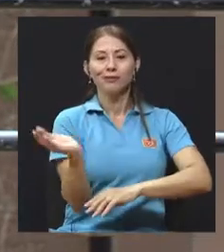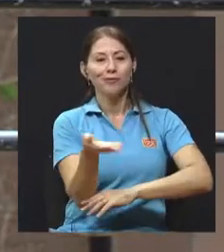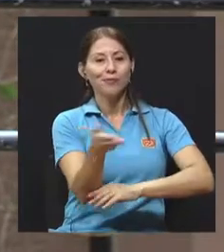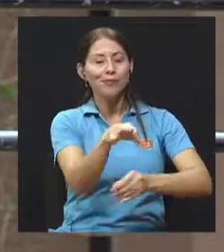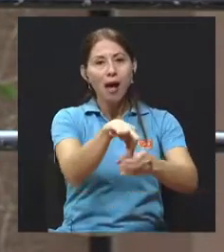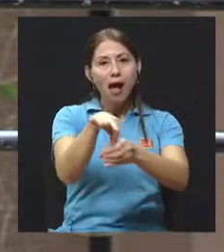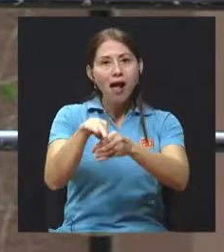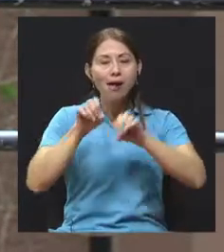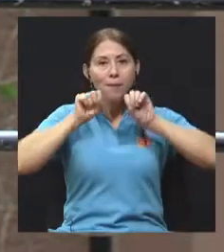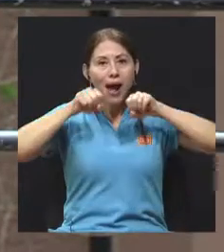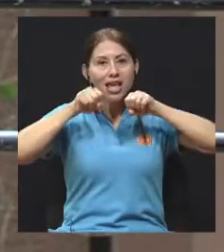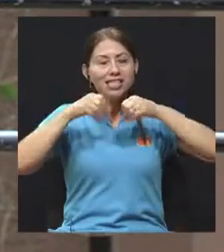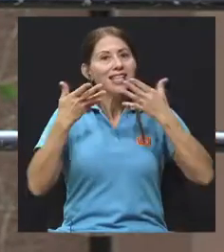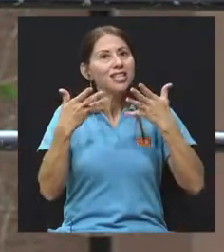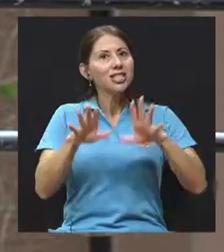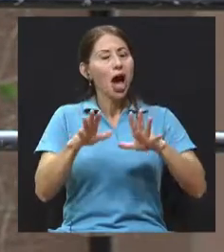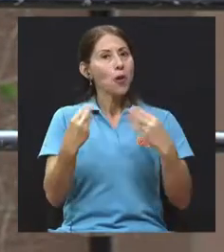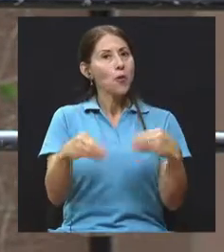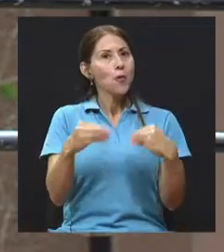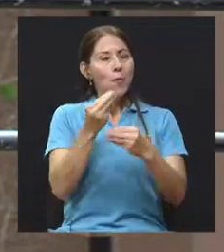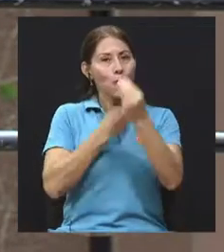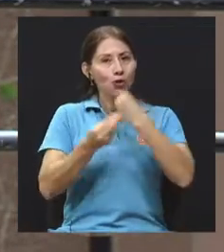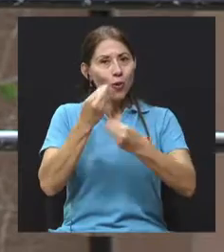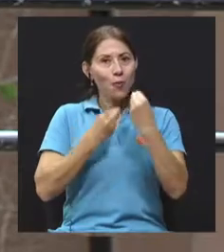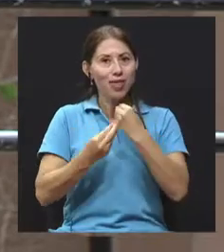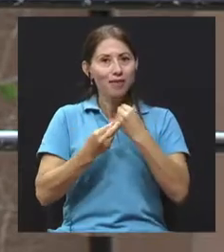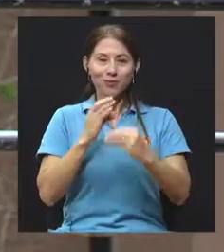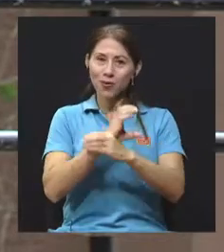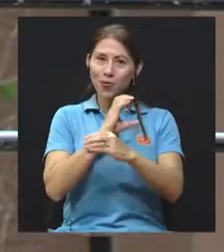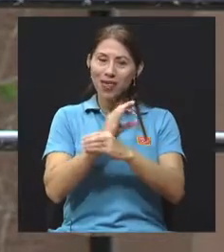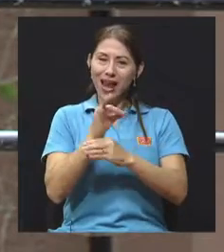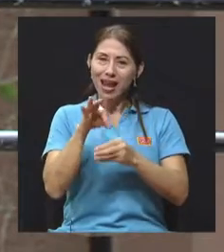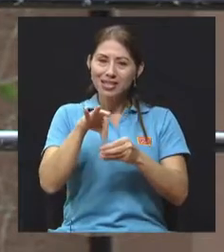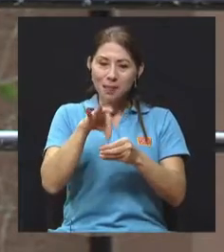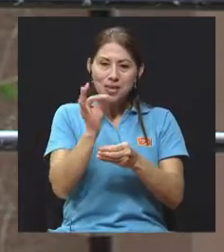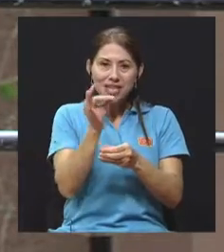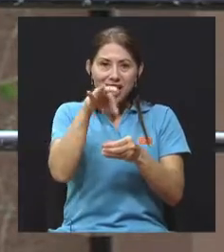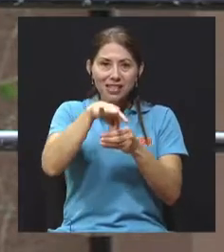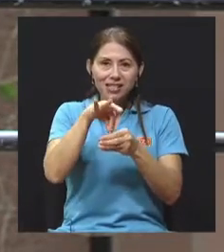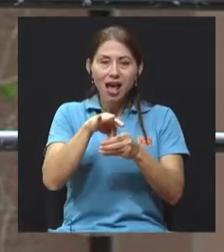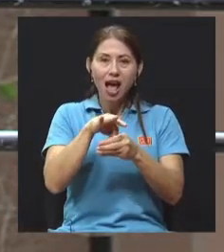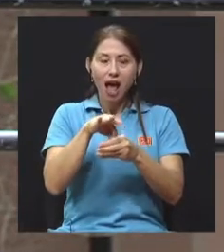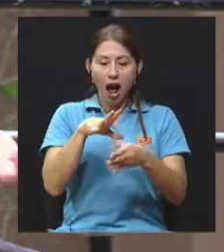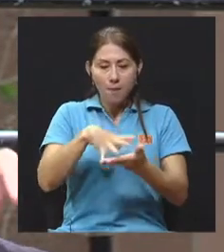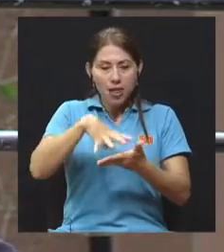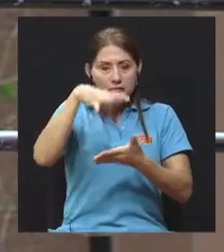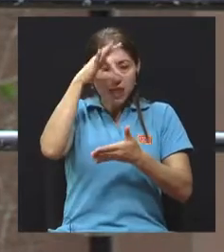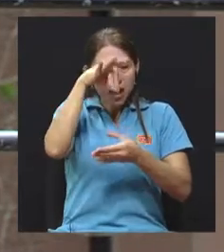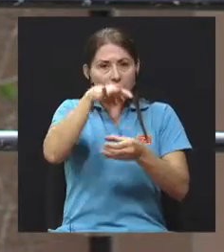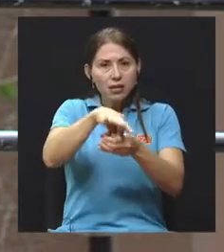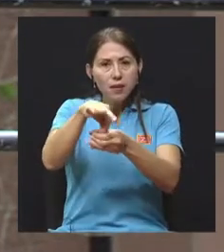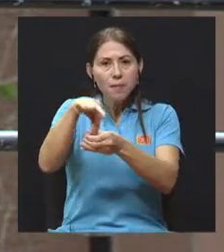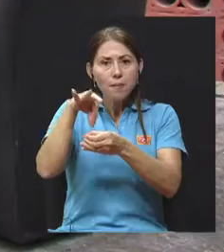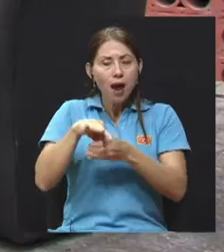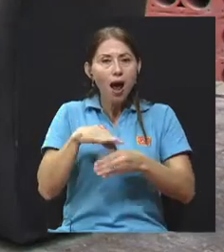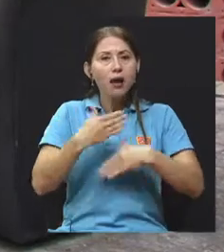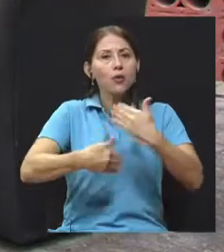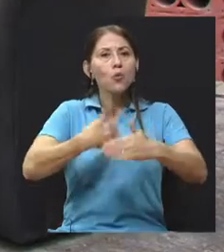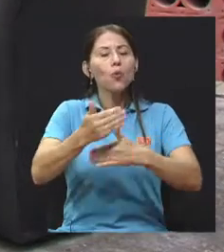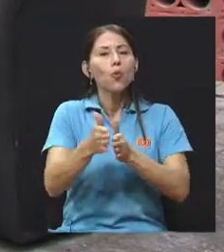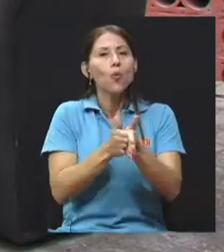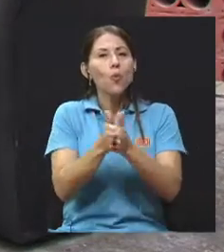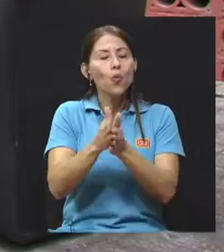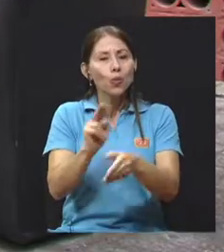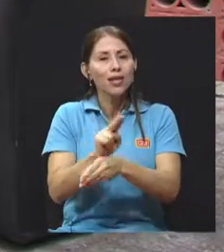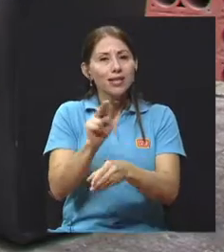Esa es la primera parte. Cuidar las semillas, aprender a manipularlas, como guardarlas y empezar a sembrar en ese lote o en ese lado. Perdón Luis,